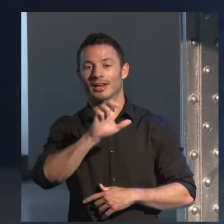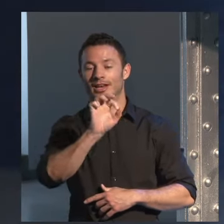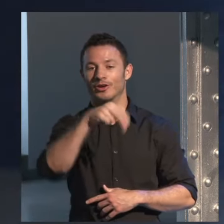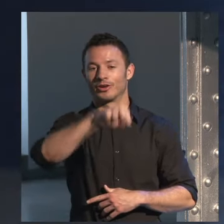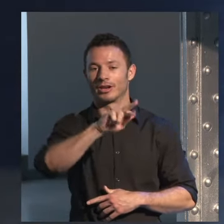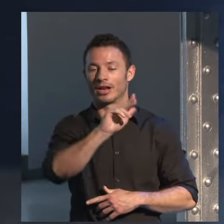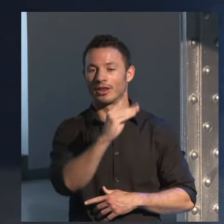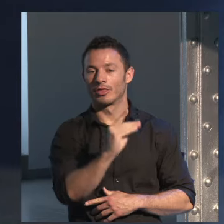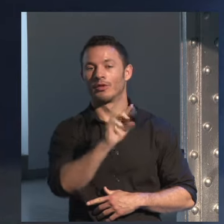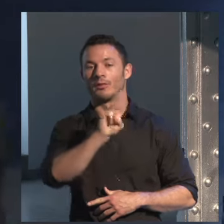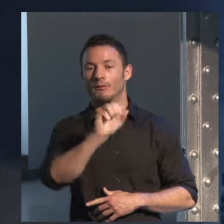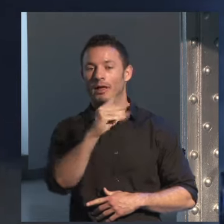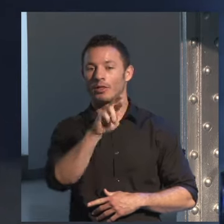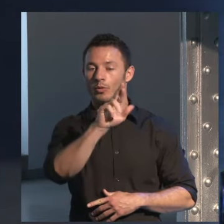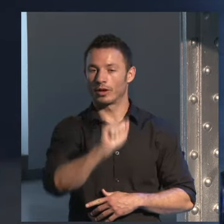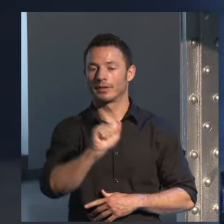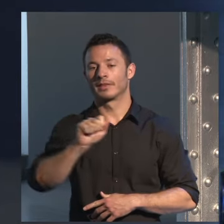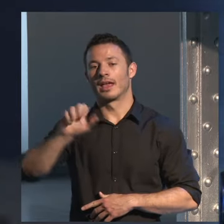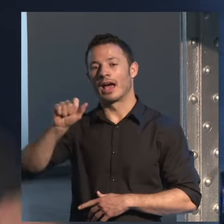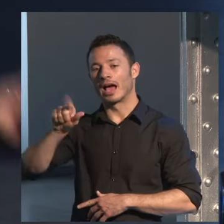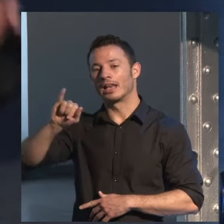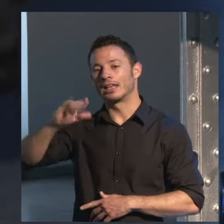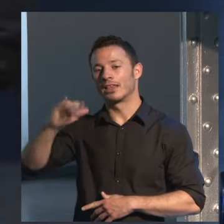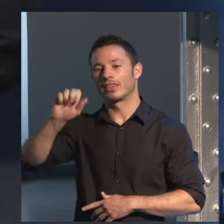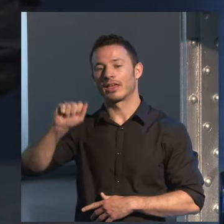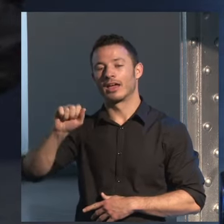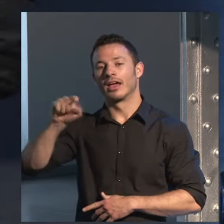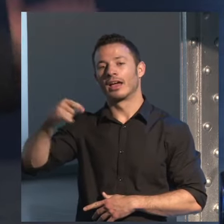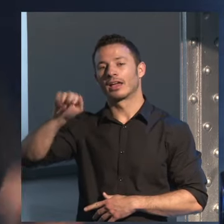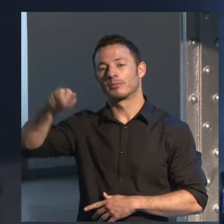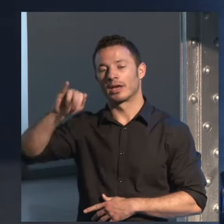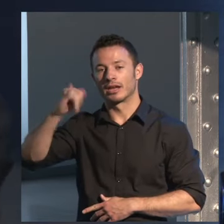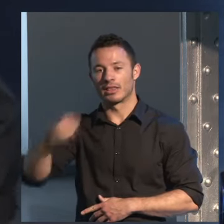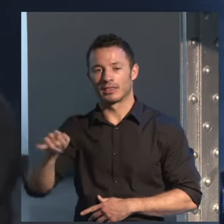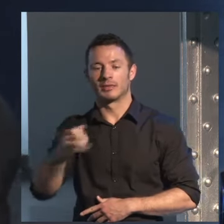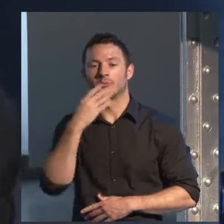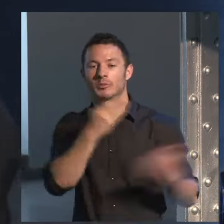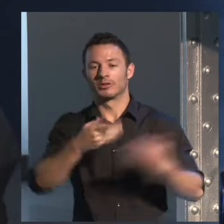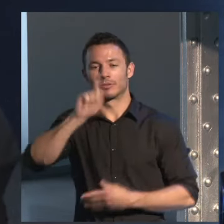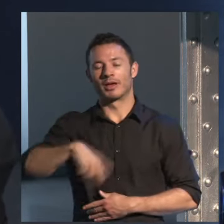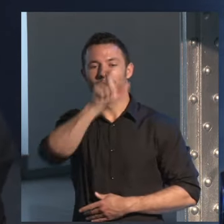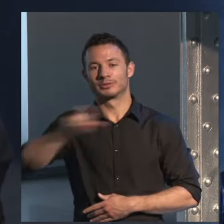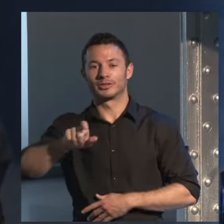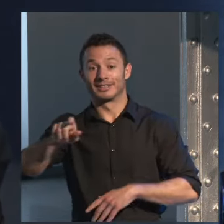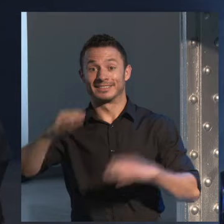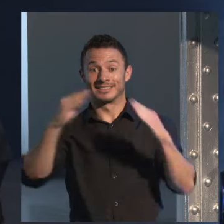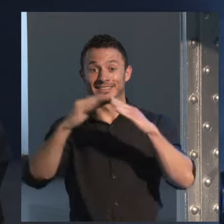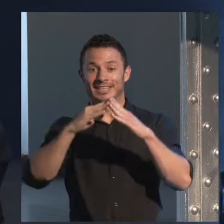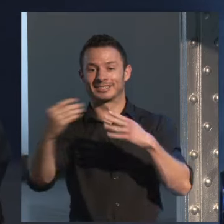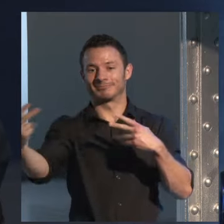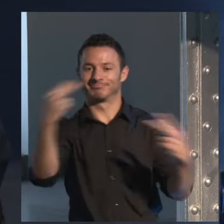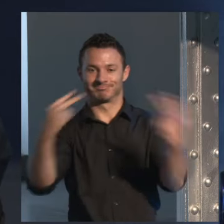con Alicia Jiménez Barlet. Bienvenidos también a la gente que nos está viendo en streaming, que nos puede escuchar también en streaming. Bienvenidos a todos.